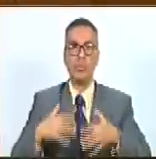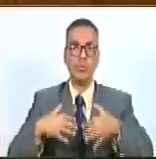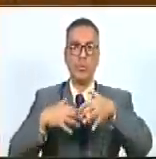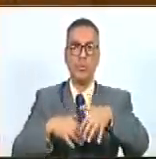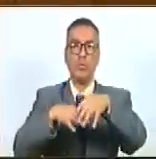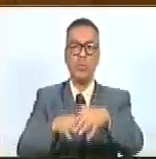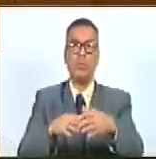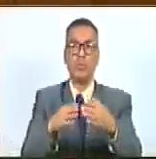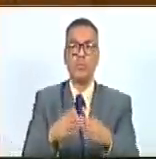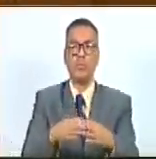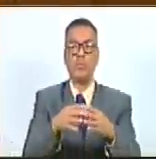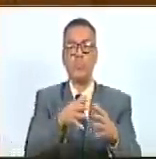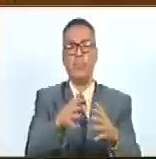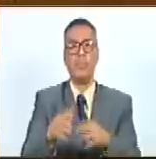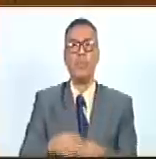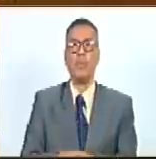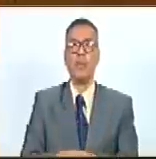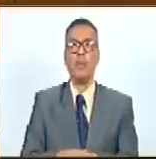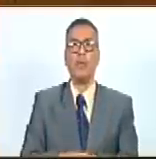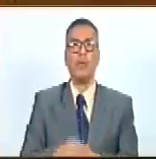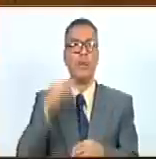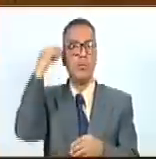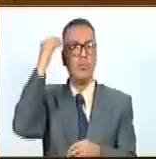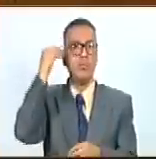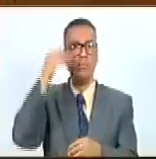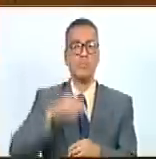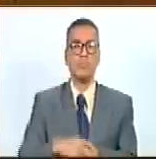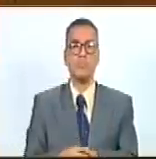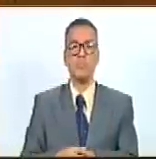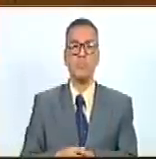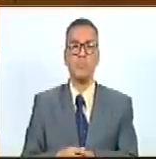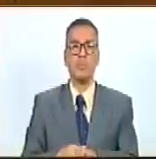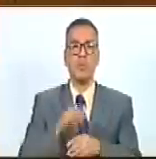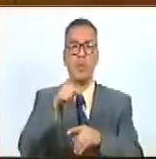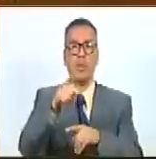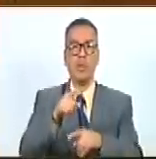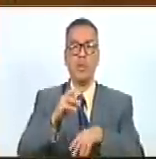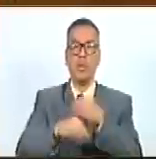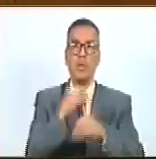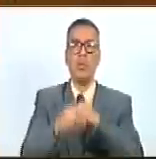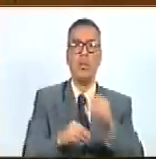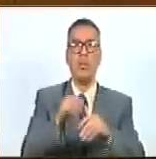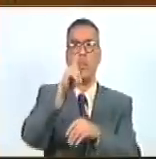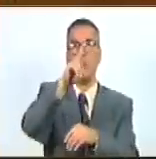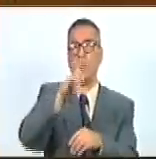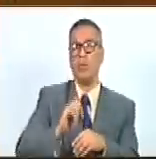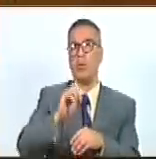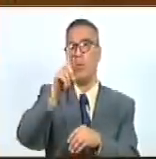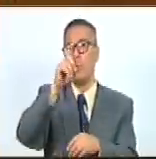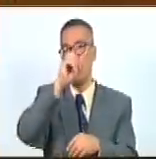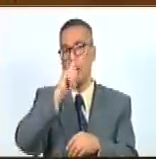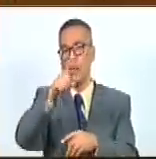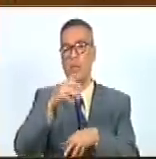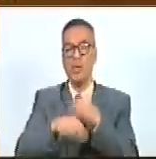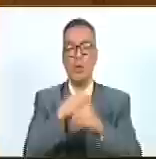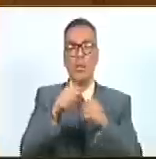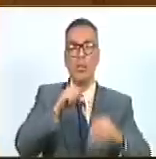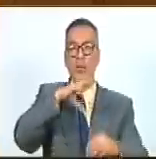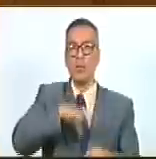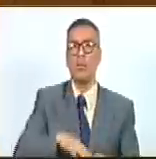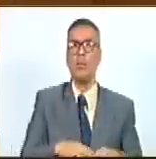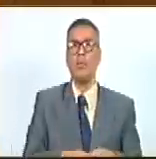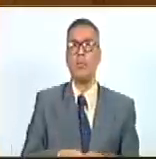por América del Sur. Considerando que tras cumplirse 201 años de esta gesta histórica